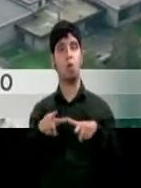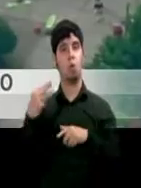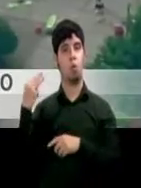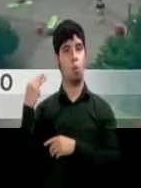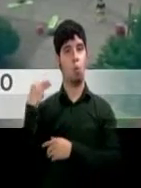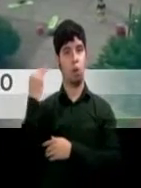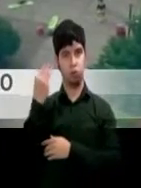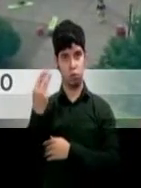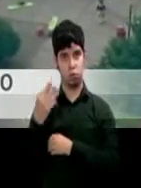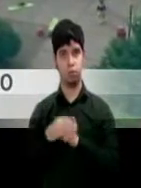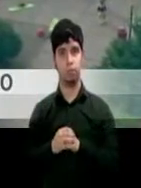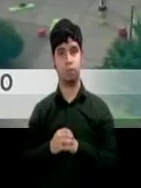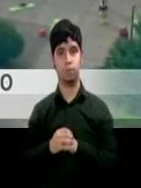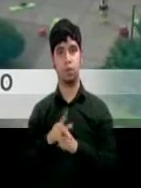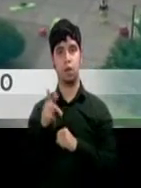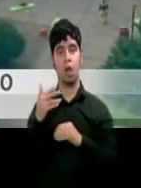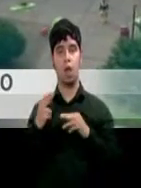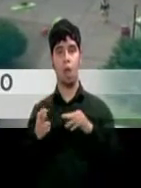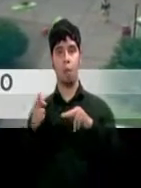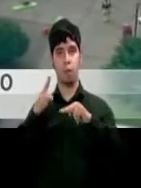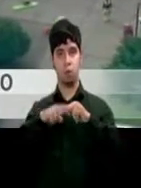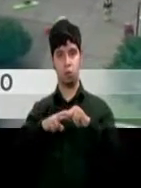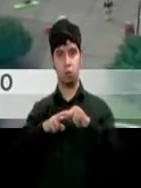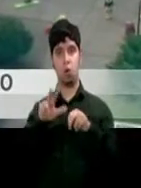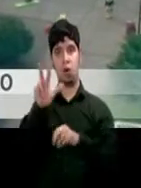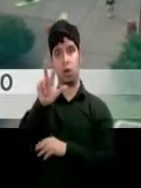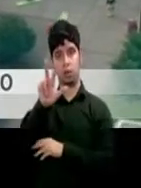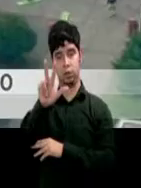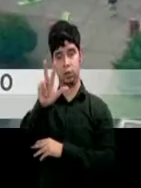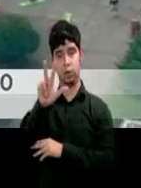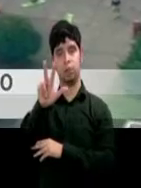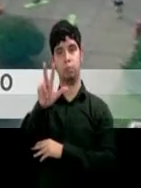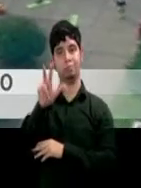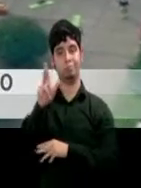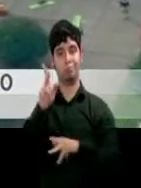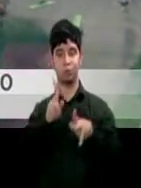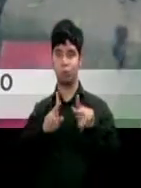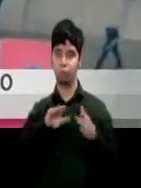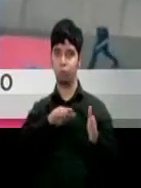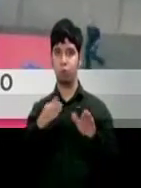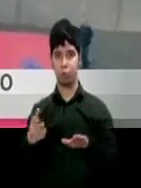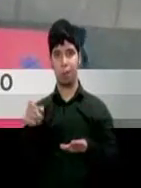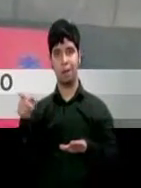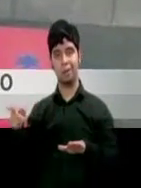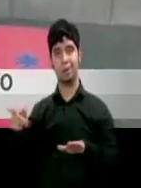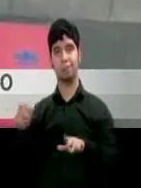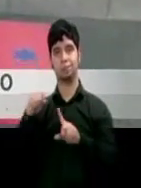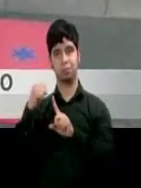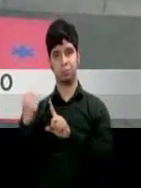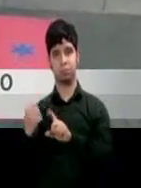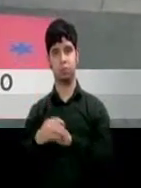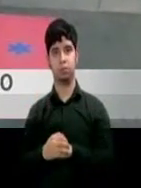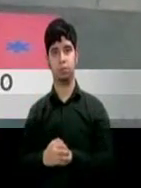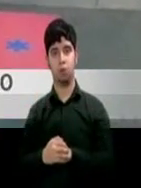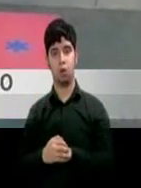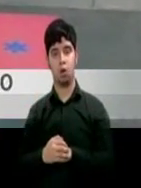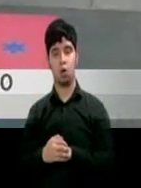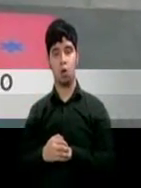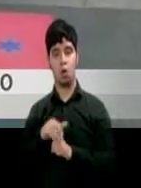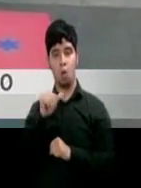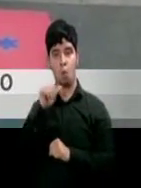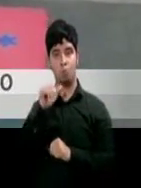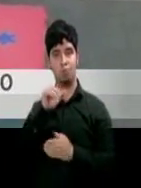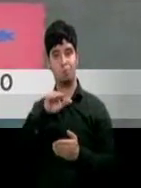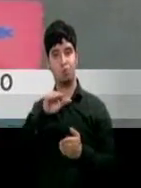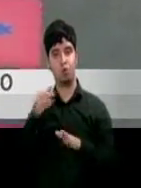con lo que aumentó a tres la cifra de muertos en la tragedia. La joven Gia Soriano falleció anoche, dos días después